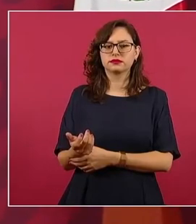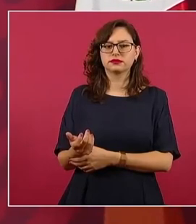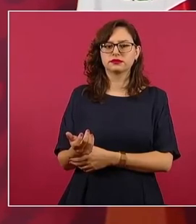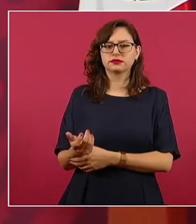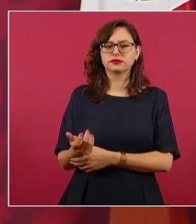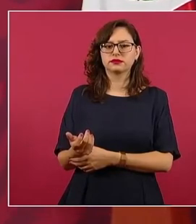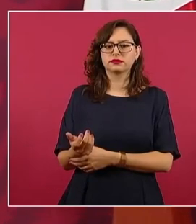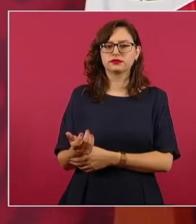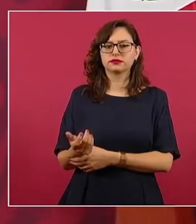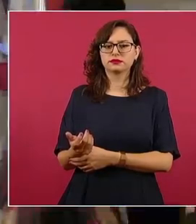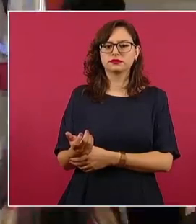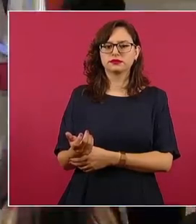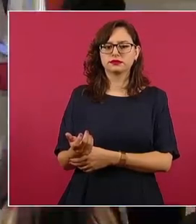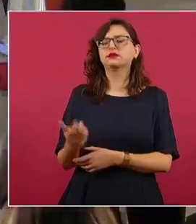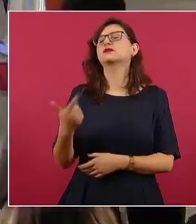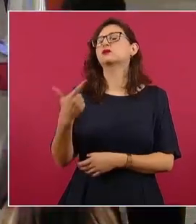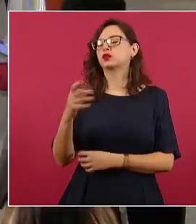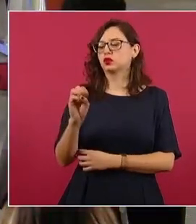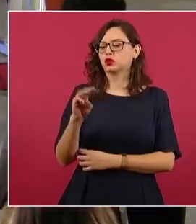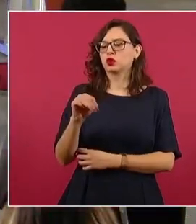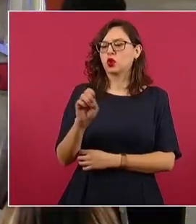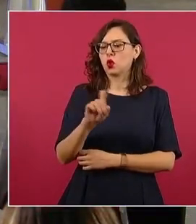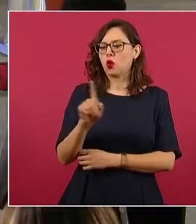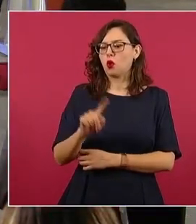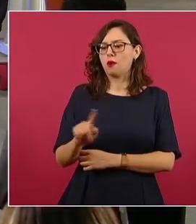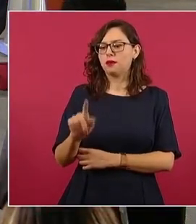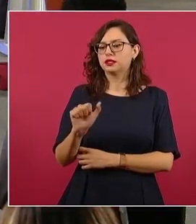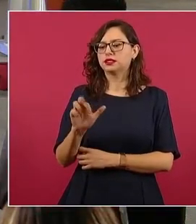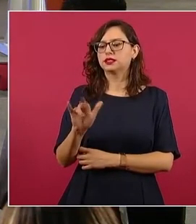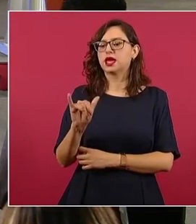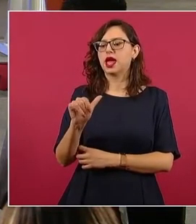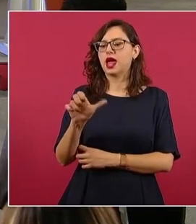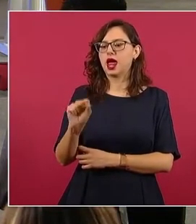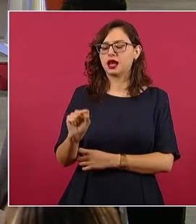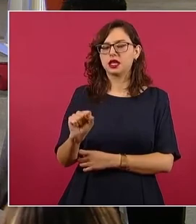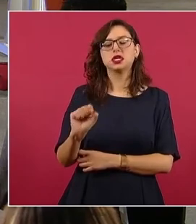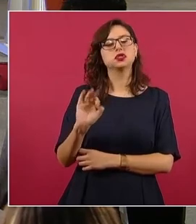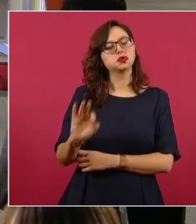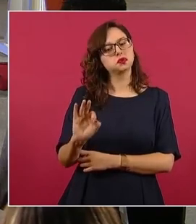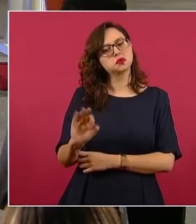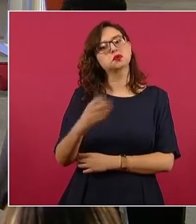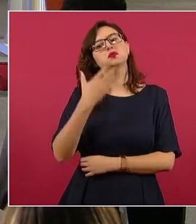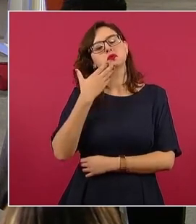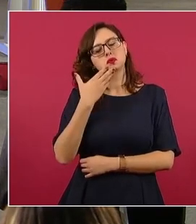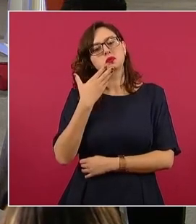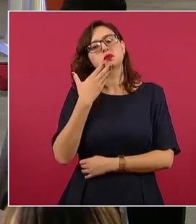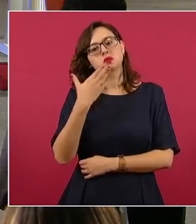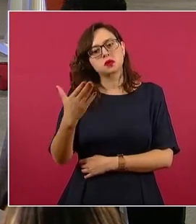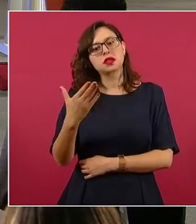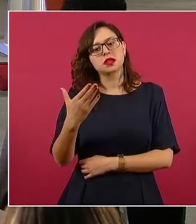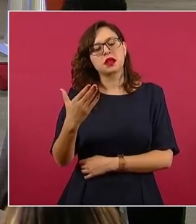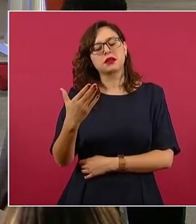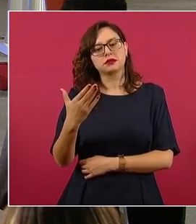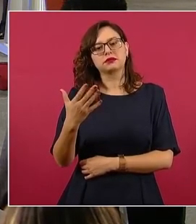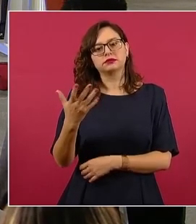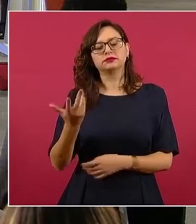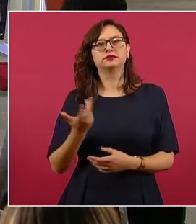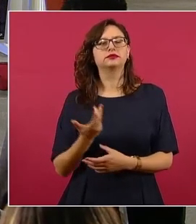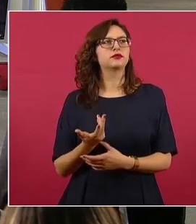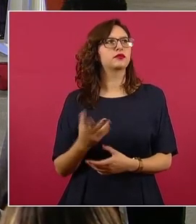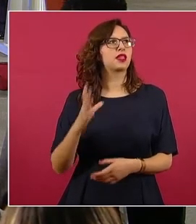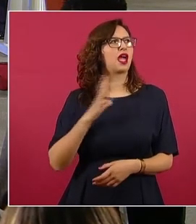Gómez Arias, buenísimo, como periodista. El otro señor que era